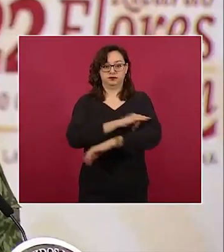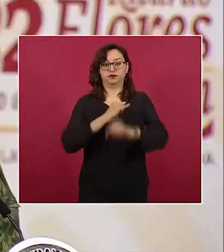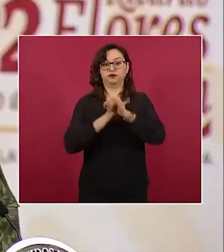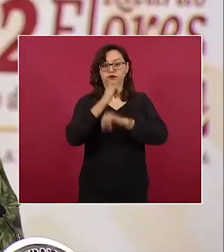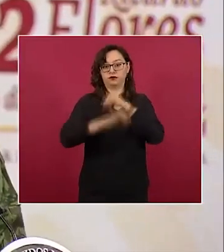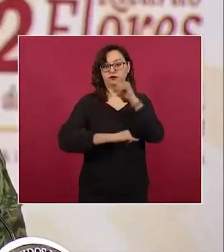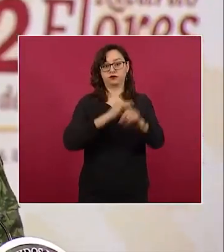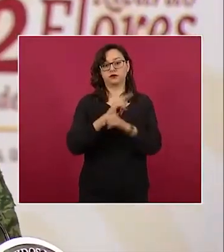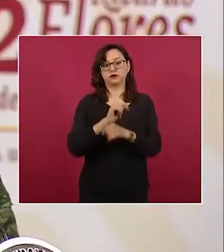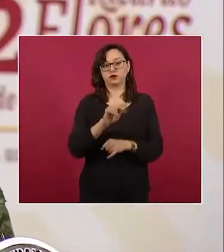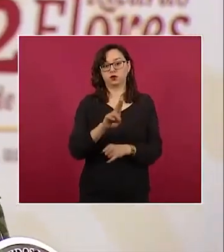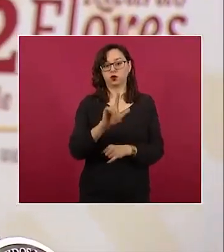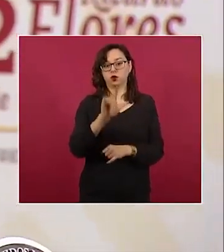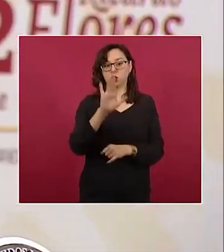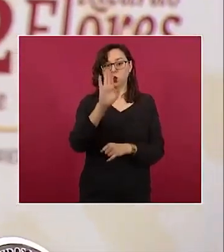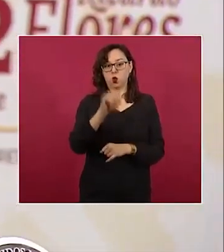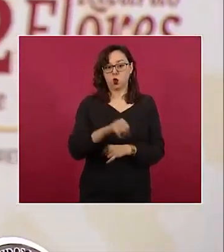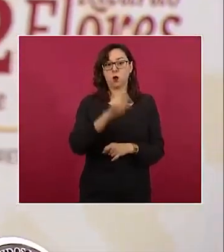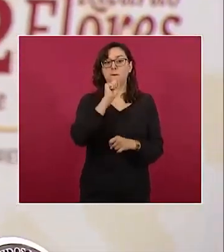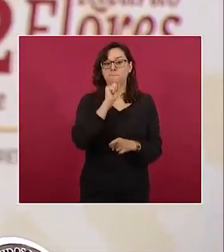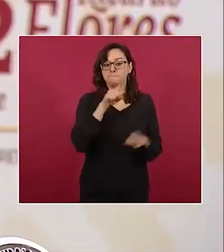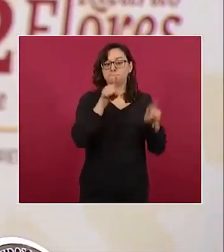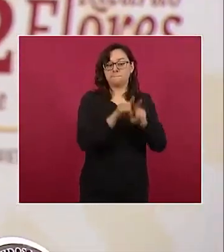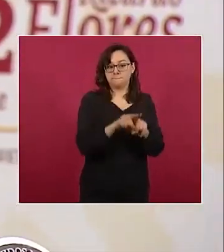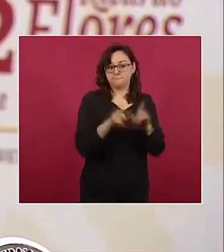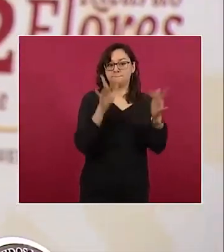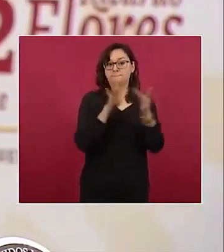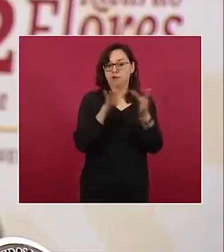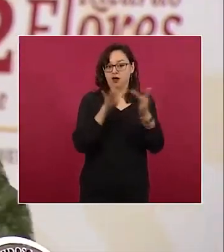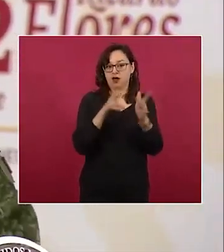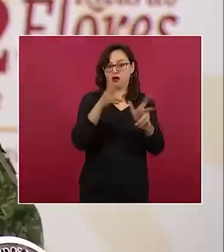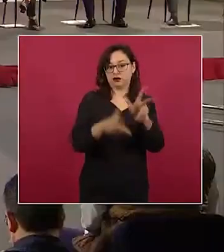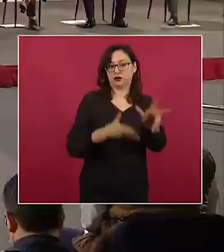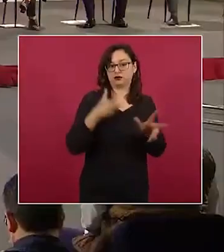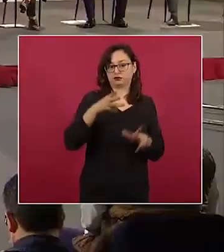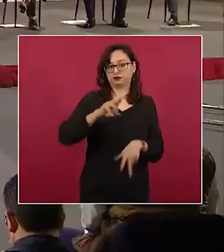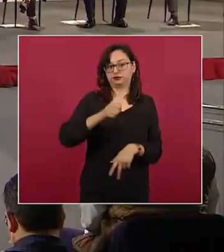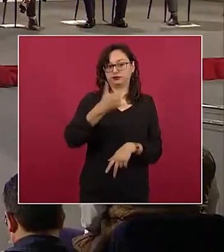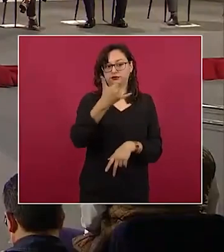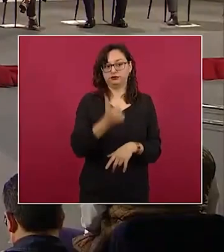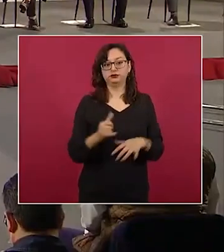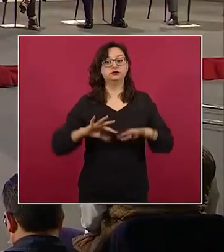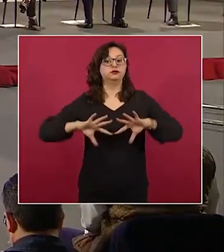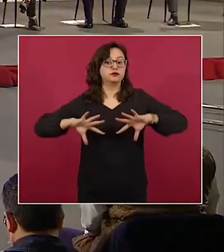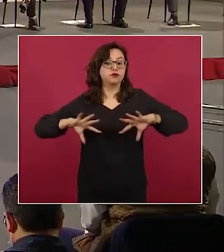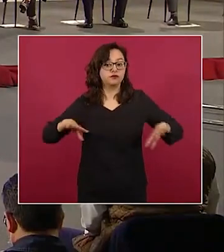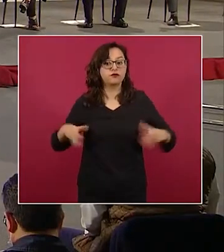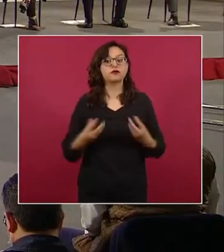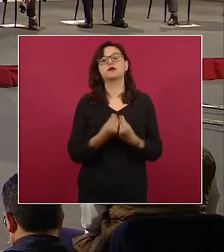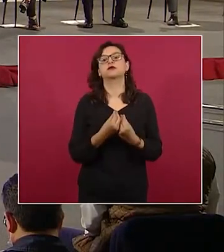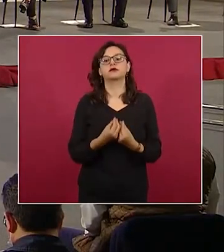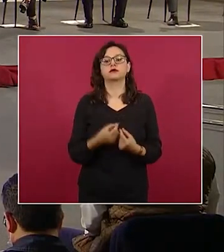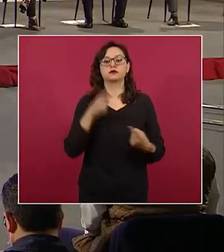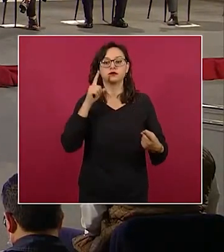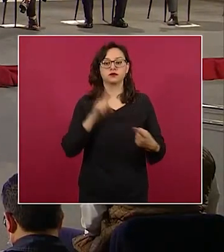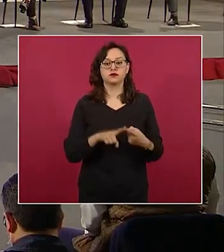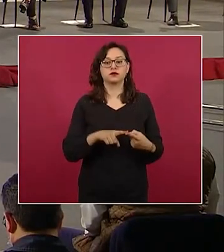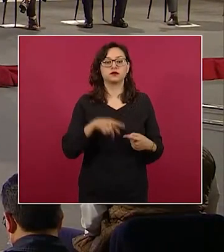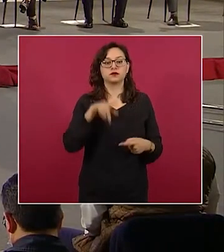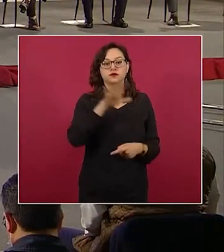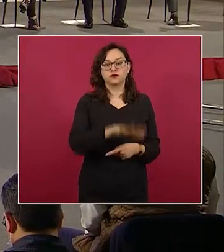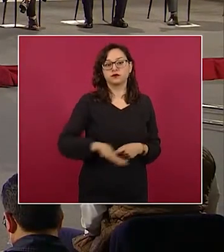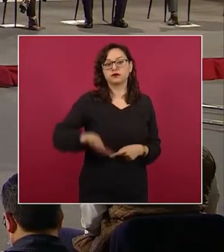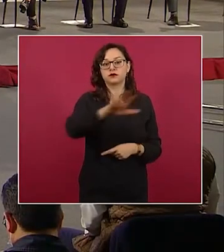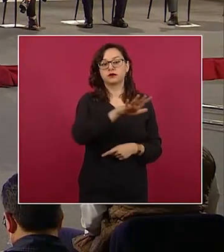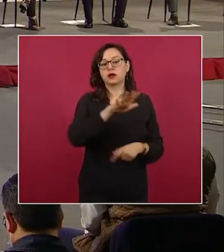contactado con la infraestructura del Tren Maya. En síntesis, estamos hablando de la pista más grande